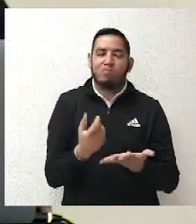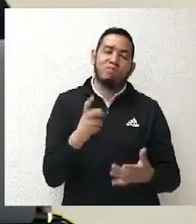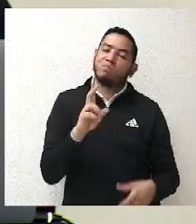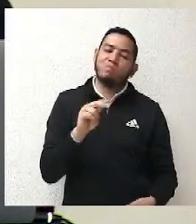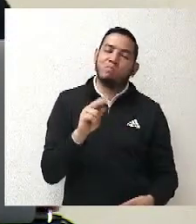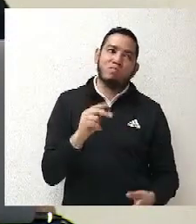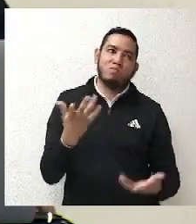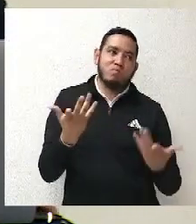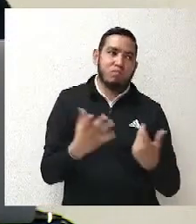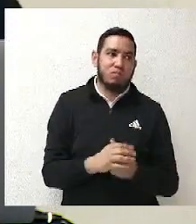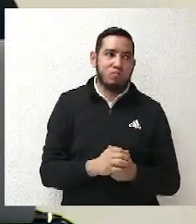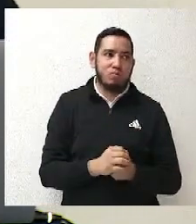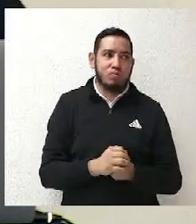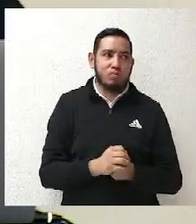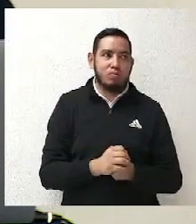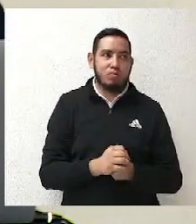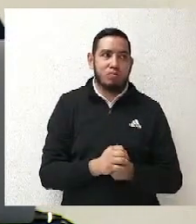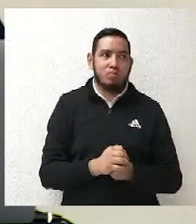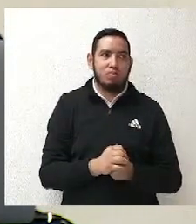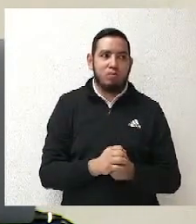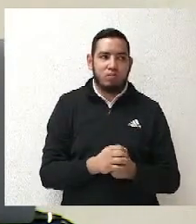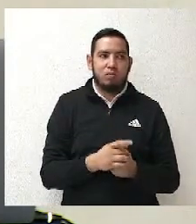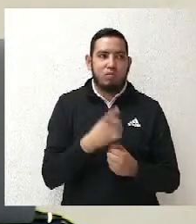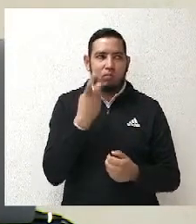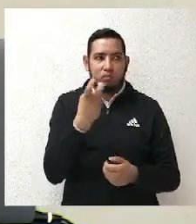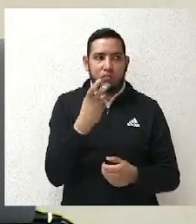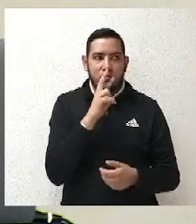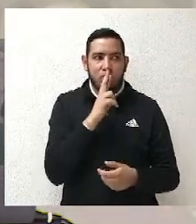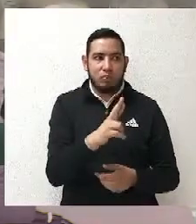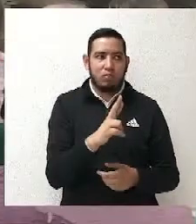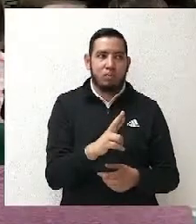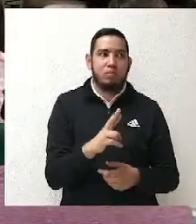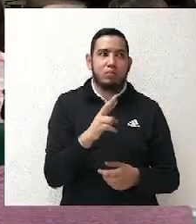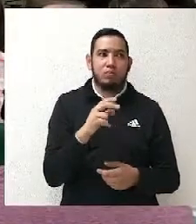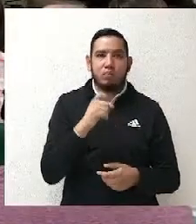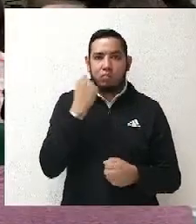y la autodeterminación, esa es la palabra que me ha faltado. ¿Alguien más?